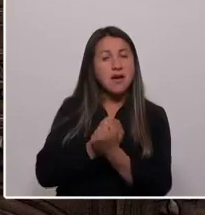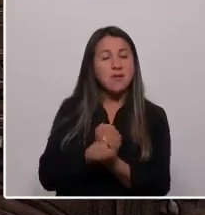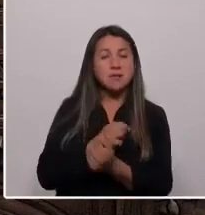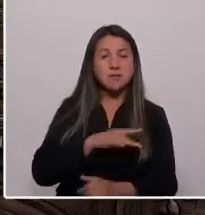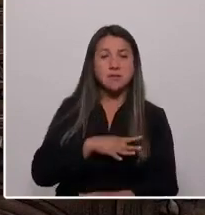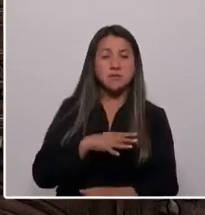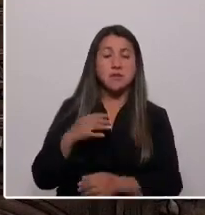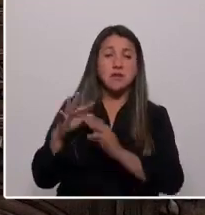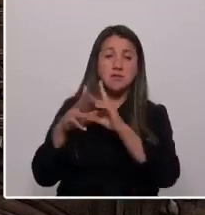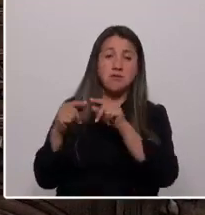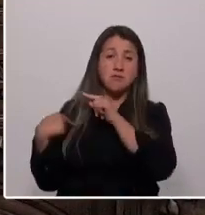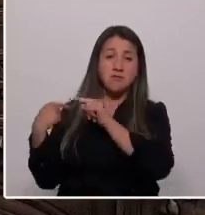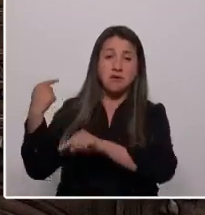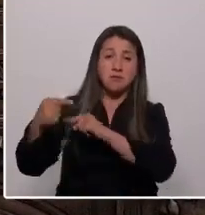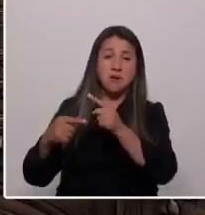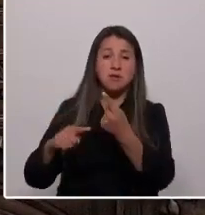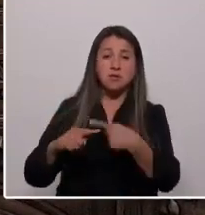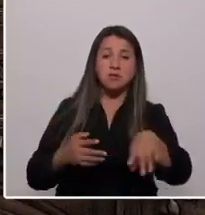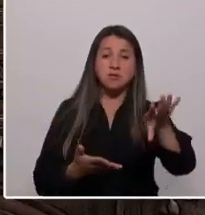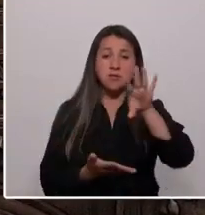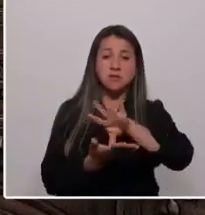inmigrantes, soy primera generación.